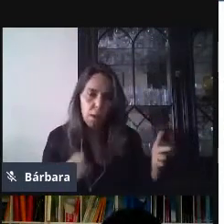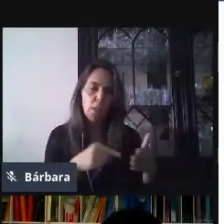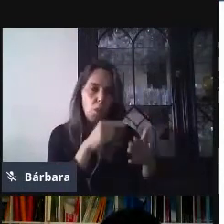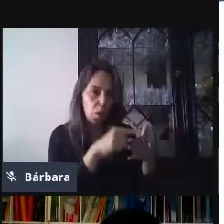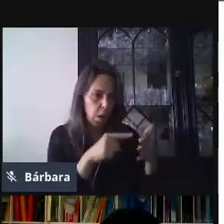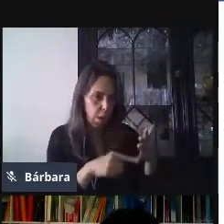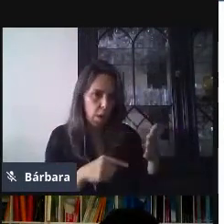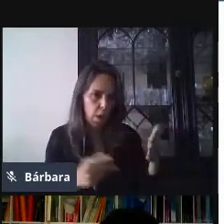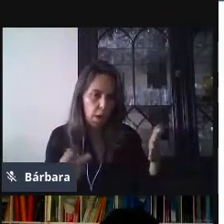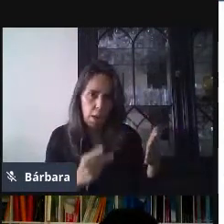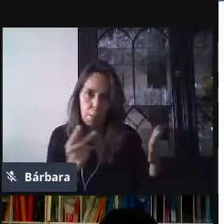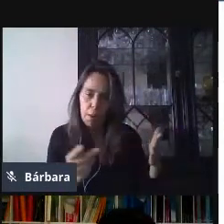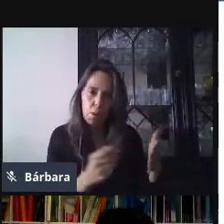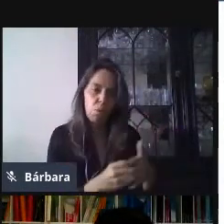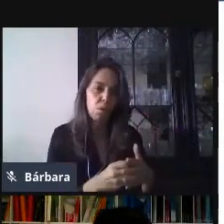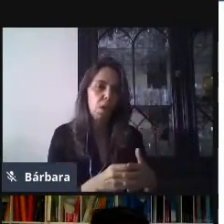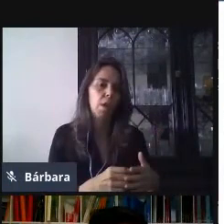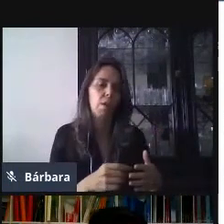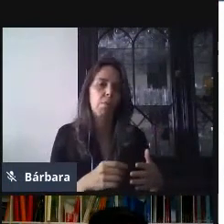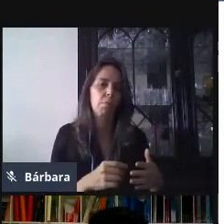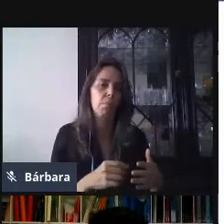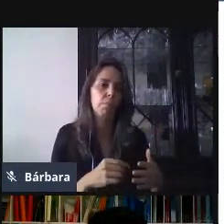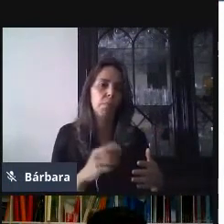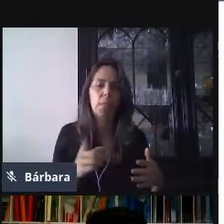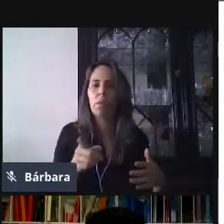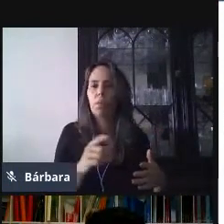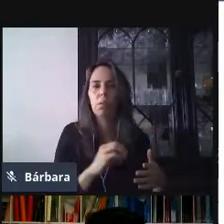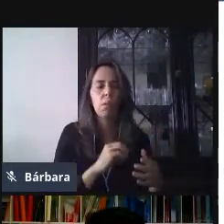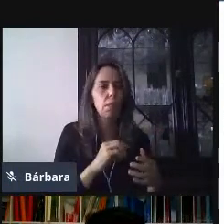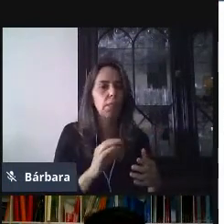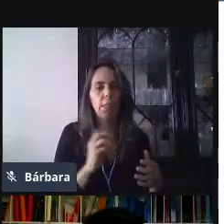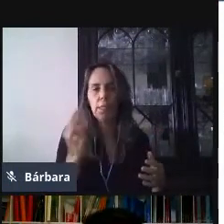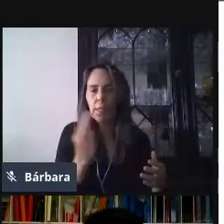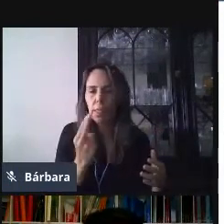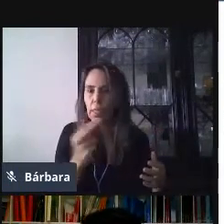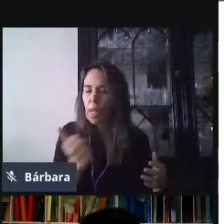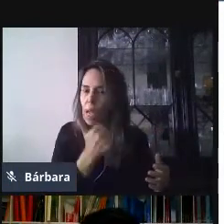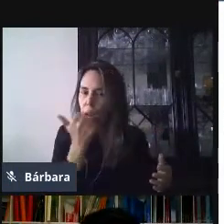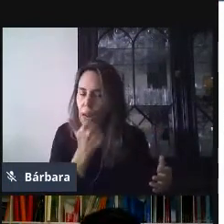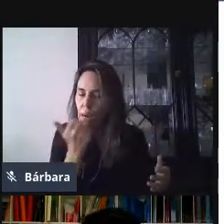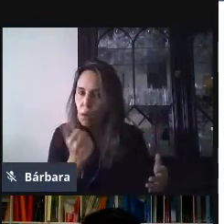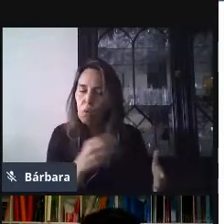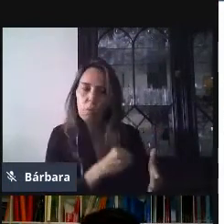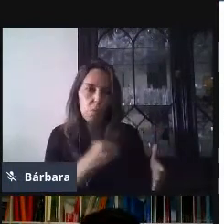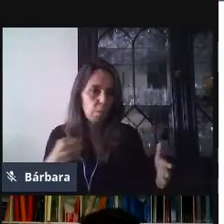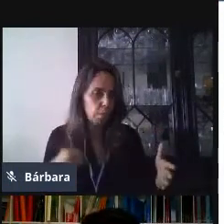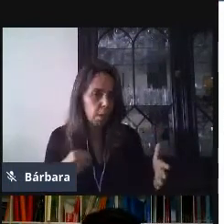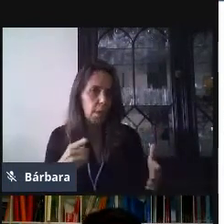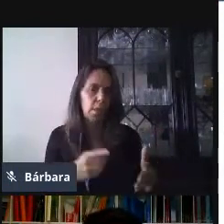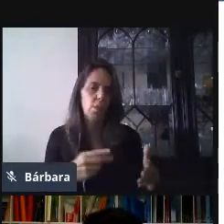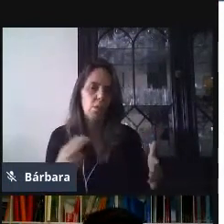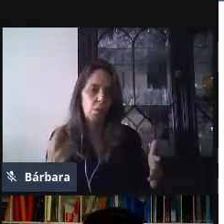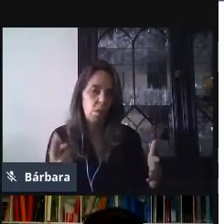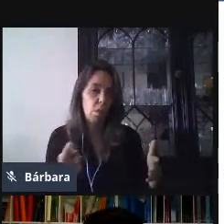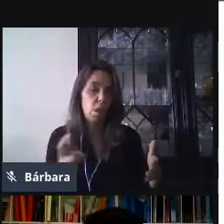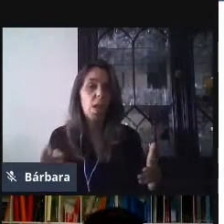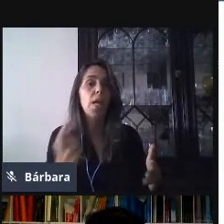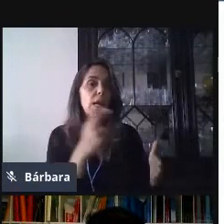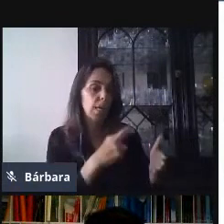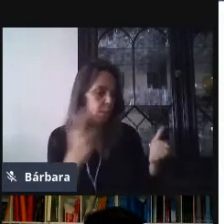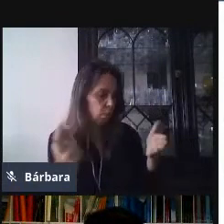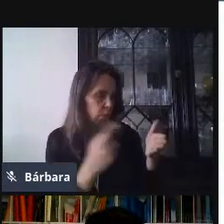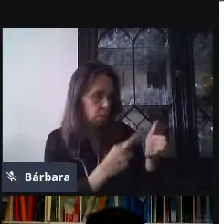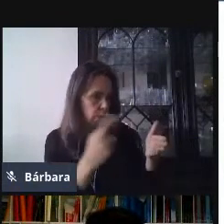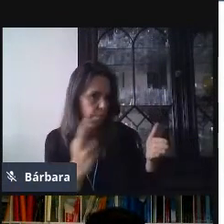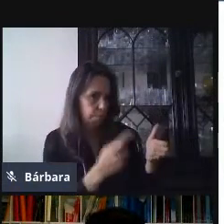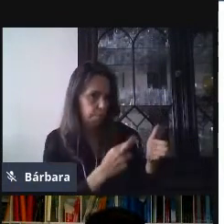respuestas o bien no lo van a poder enviar. A un lado de esta parte obligatorio vamos a encontrar este botecito de